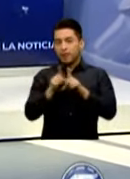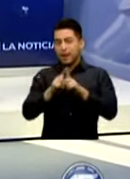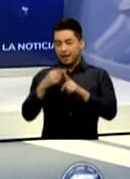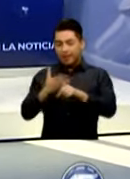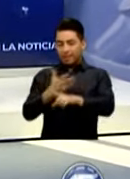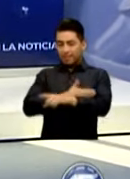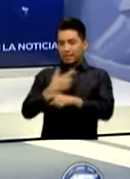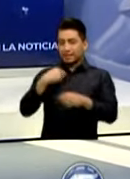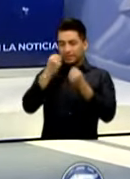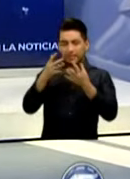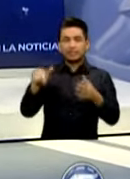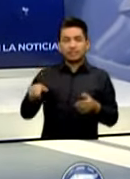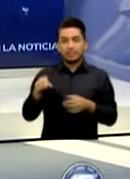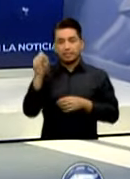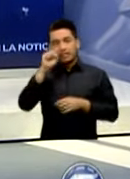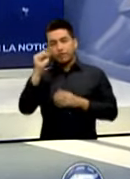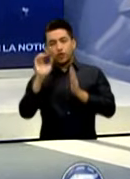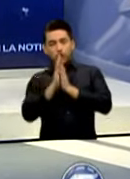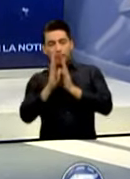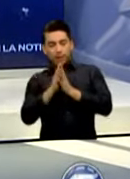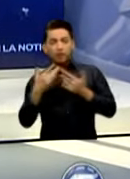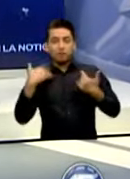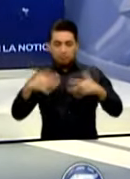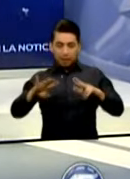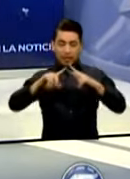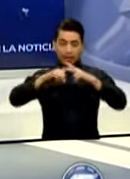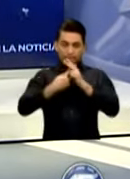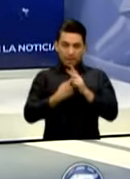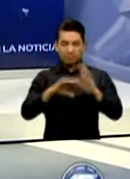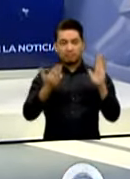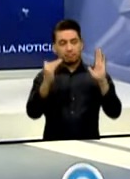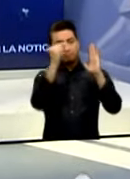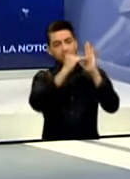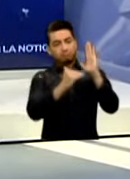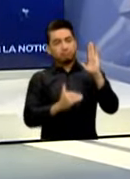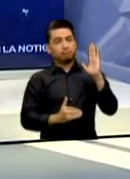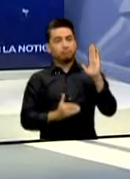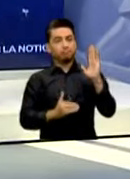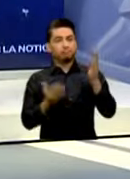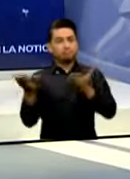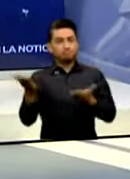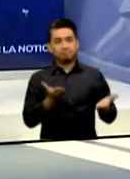de las últimas horas Iniciamos de lleno entonces con nuestros titulares Bienvenidos